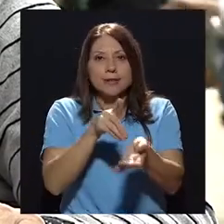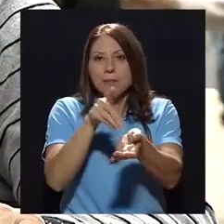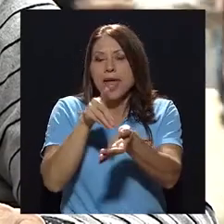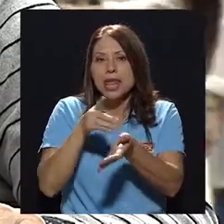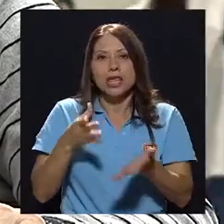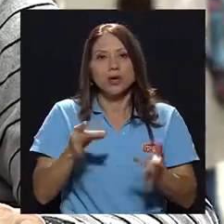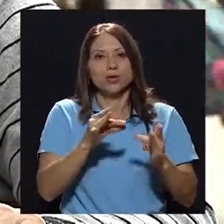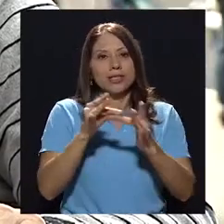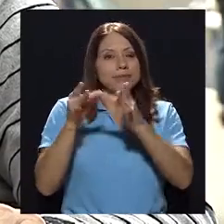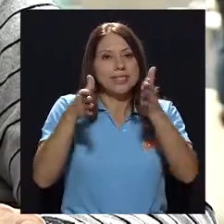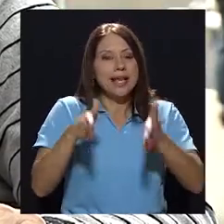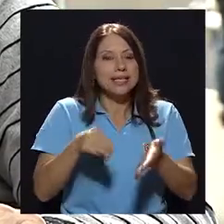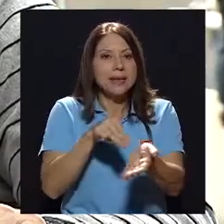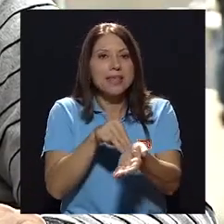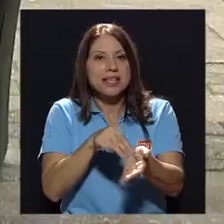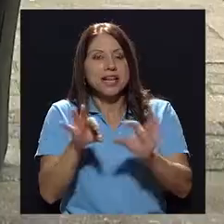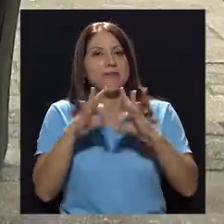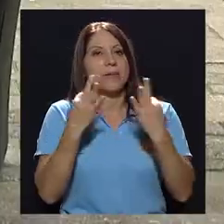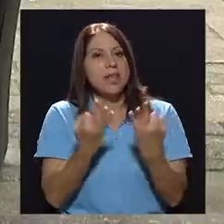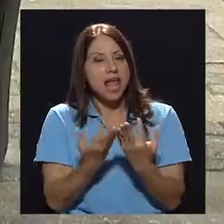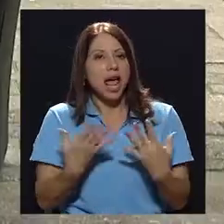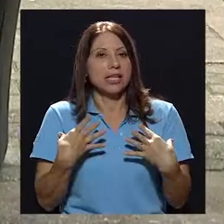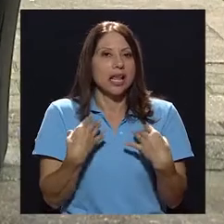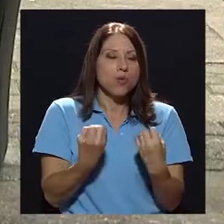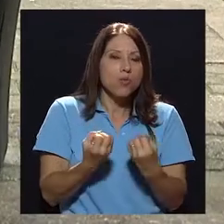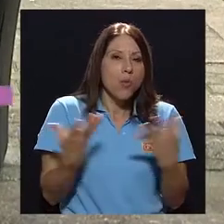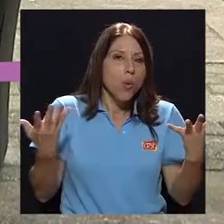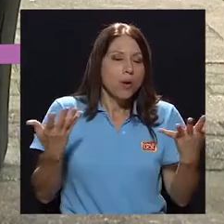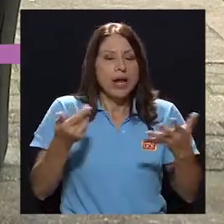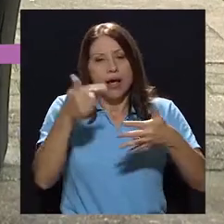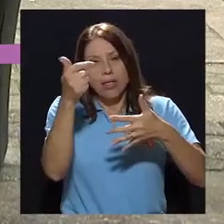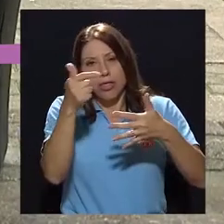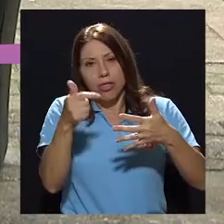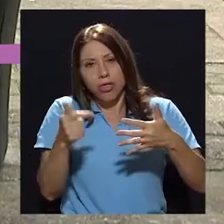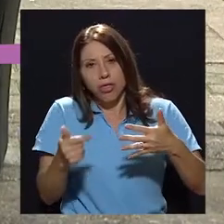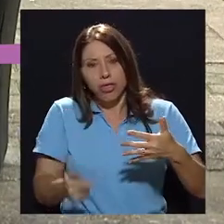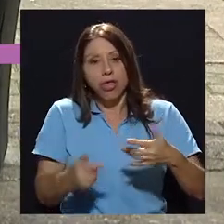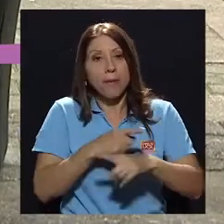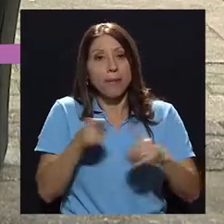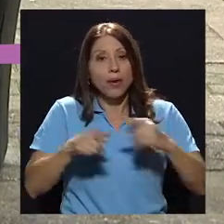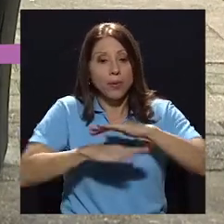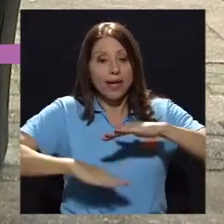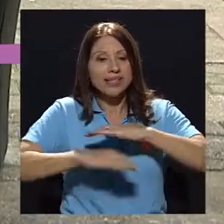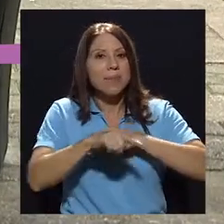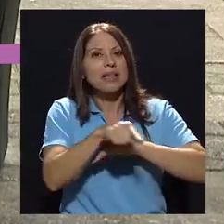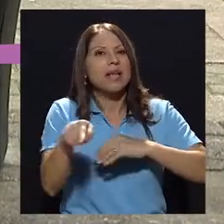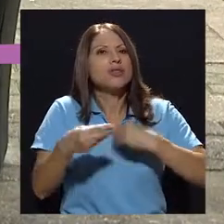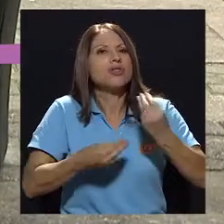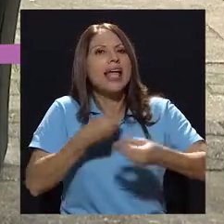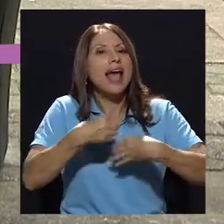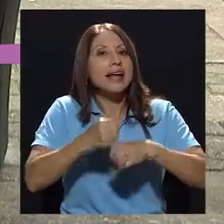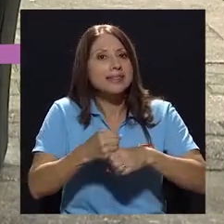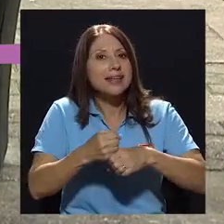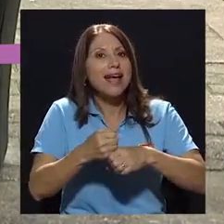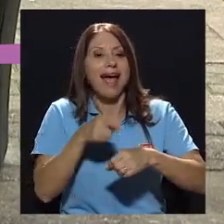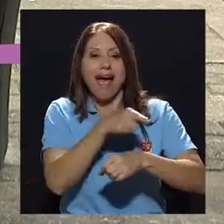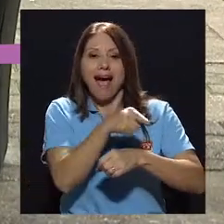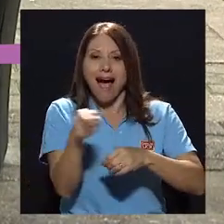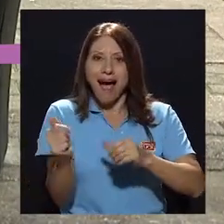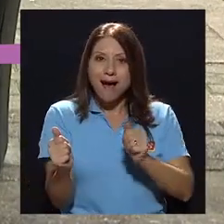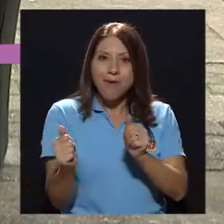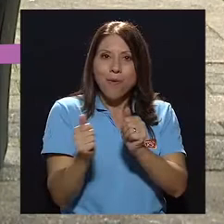médicos, especialistas en medicina familiar, en salud pública algunos, pero que lo que básicamente hacen es acompañar,